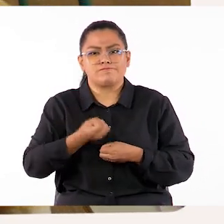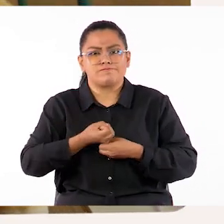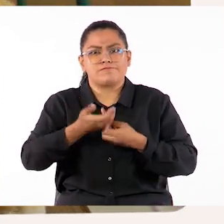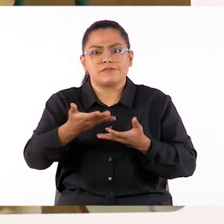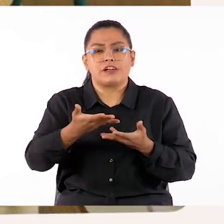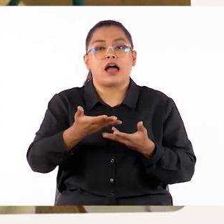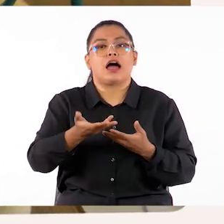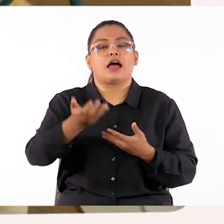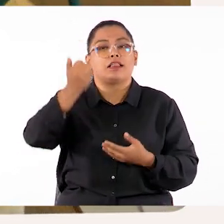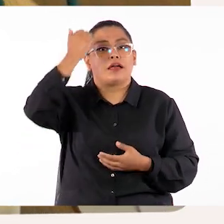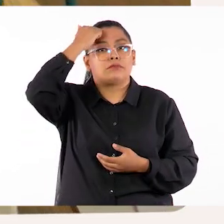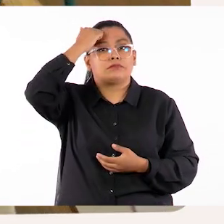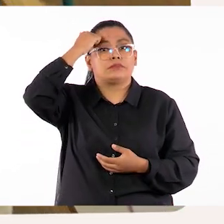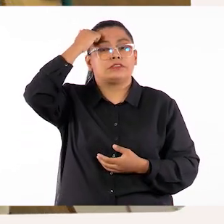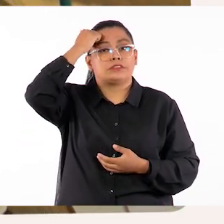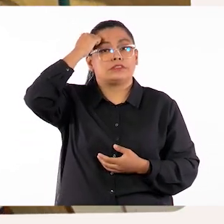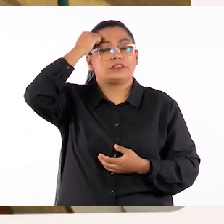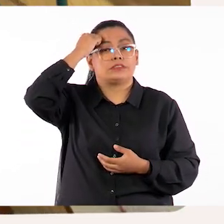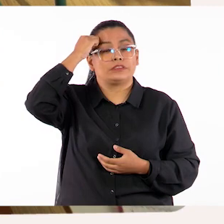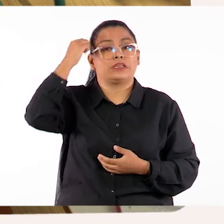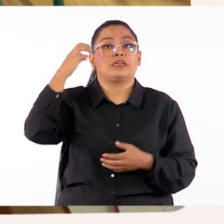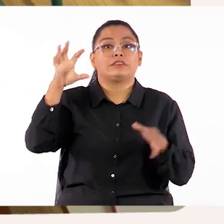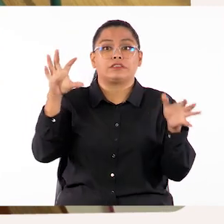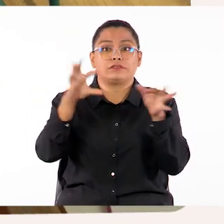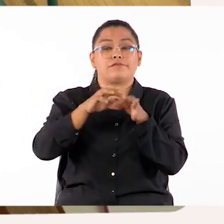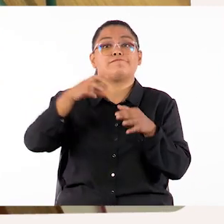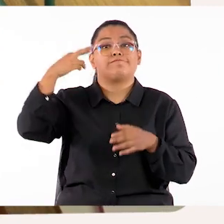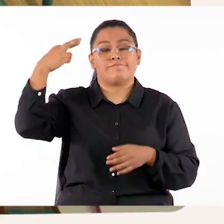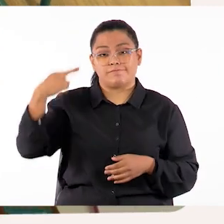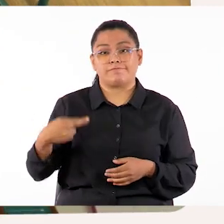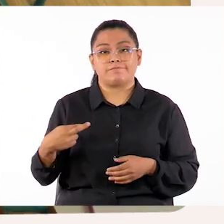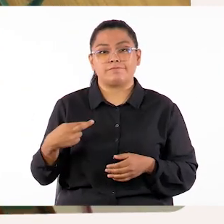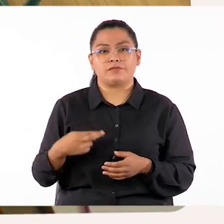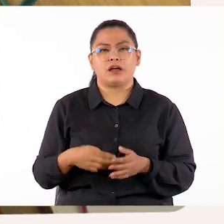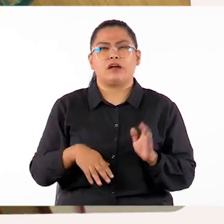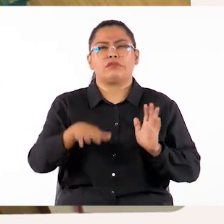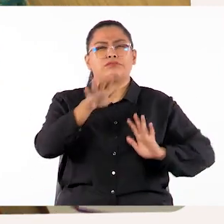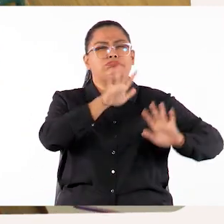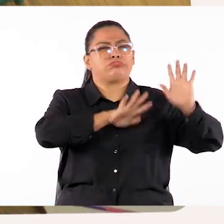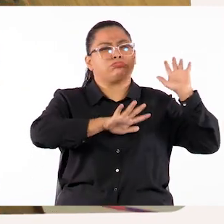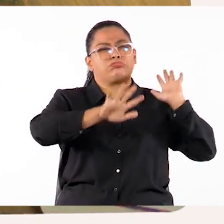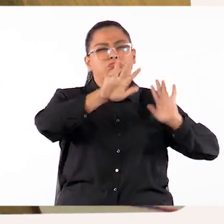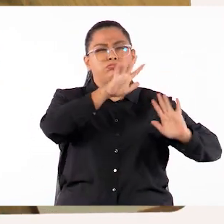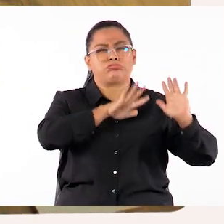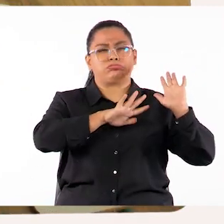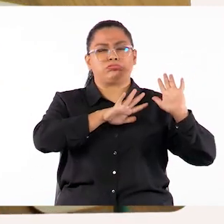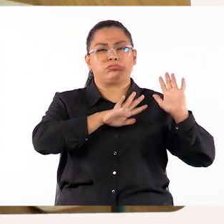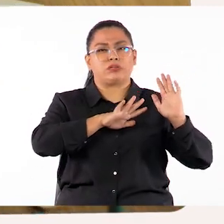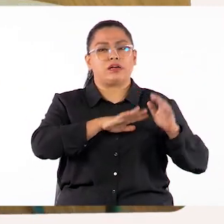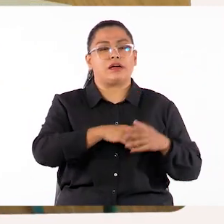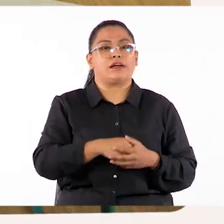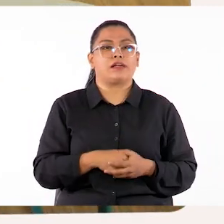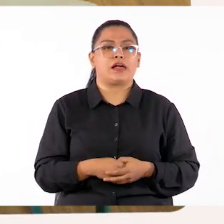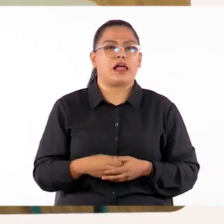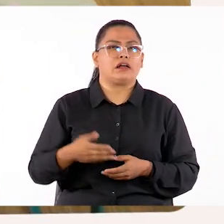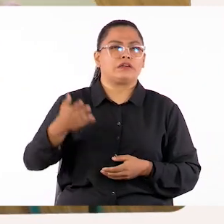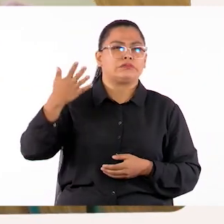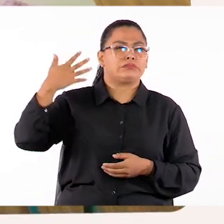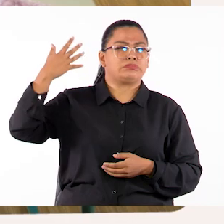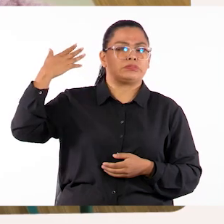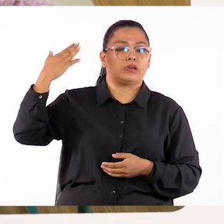aprendizaje no escapa a esta realidad. Desde tiempos inmemorables, allá en la tribu paleolítica,